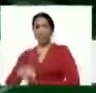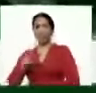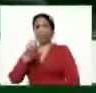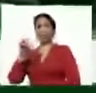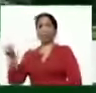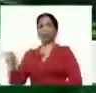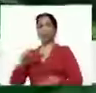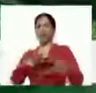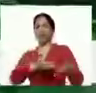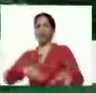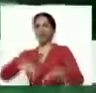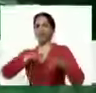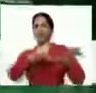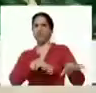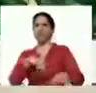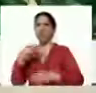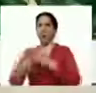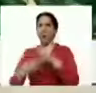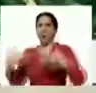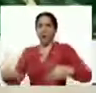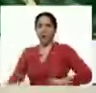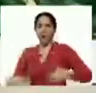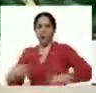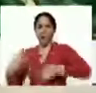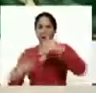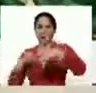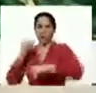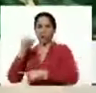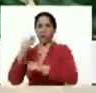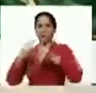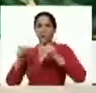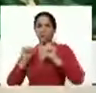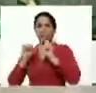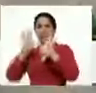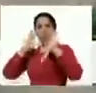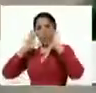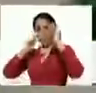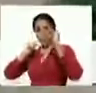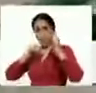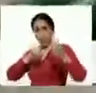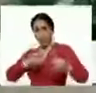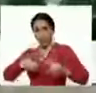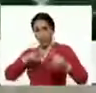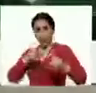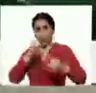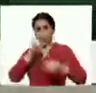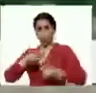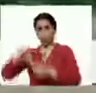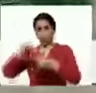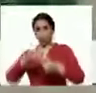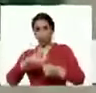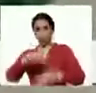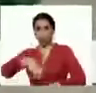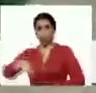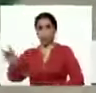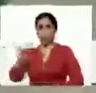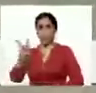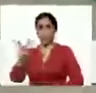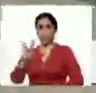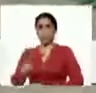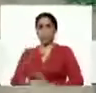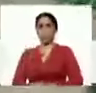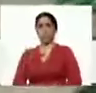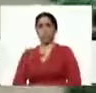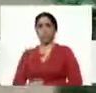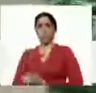de 200 caballos que harán un esfuerzo revolucionario para seguir atendiendo la agricultura en el territorio nacional. Estas cosechadoras